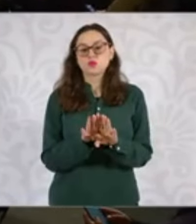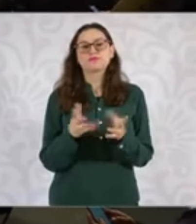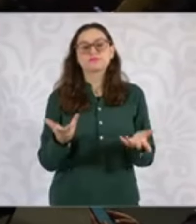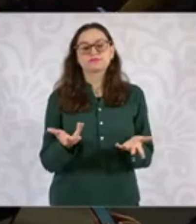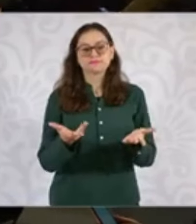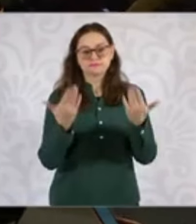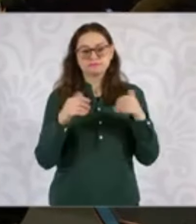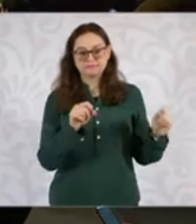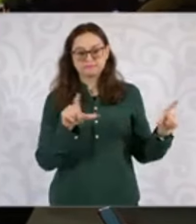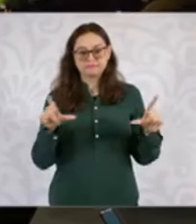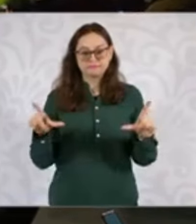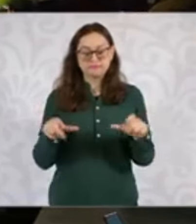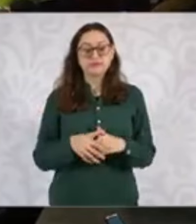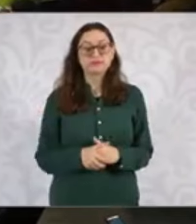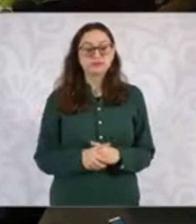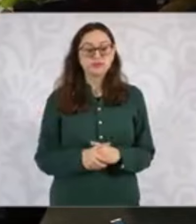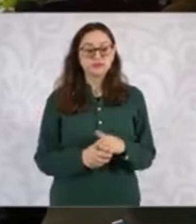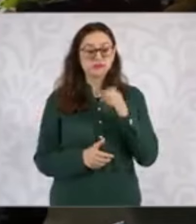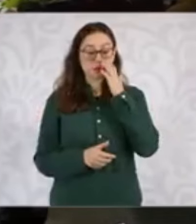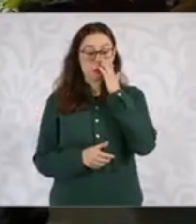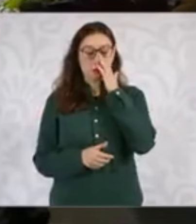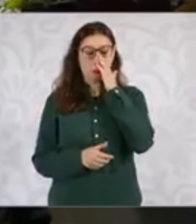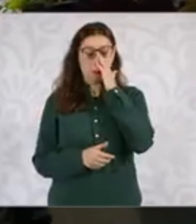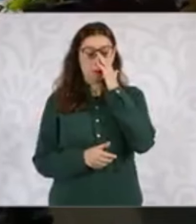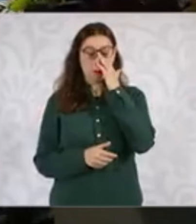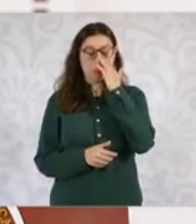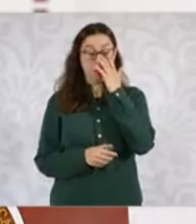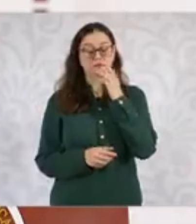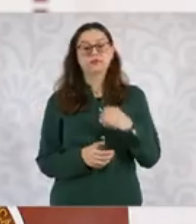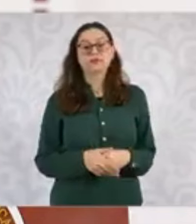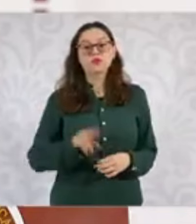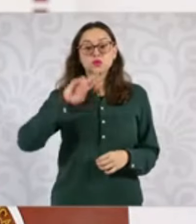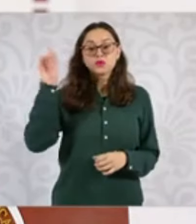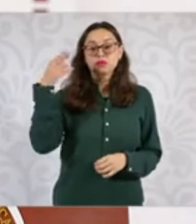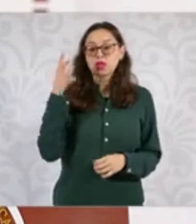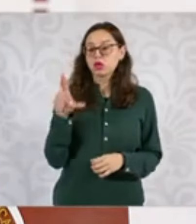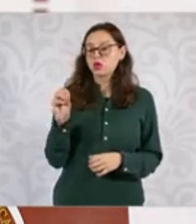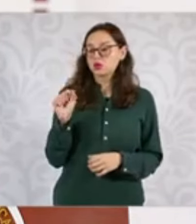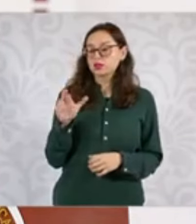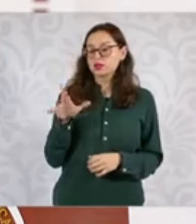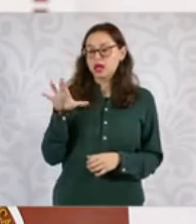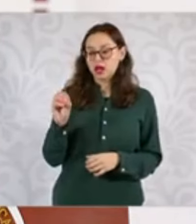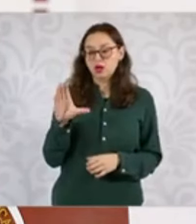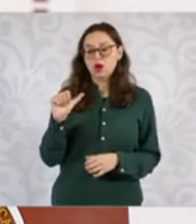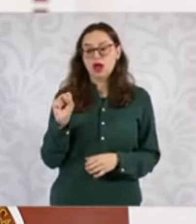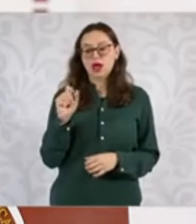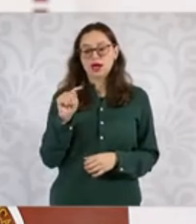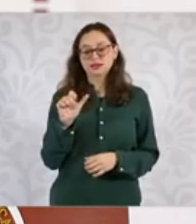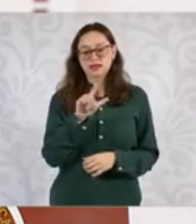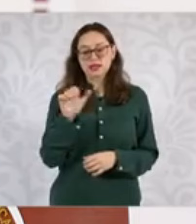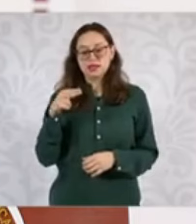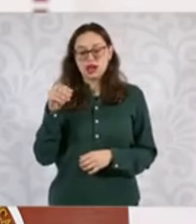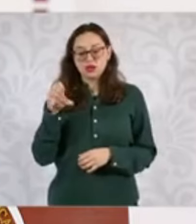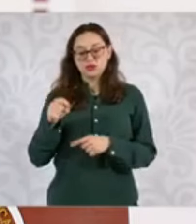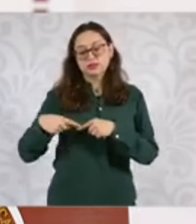Adelante, por favor. Por favor, la Universidad Rosario Castellanos en toda esta administración